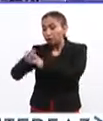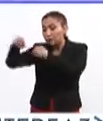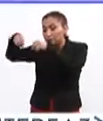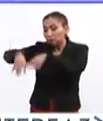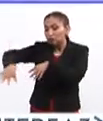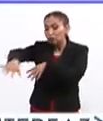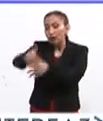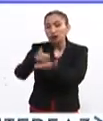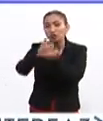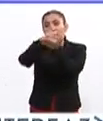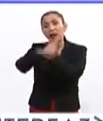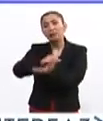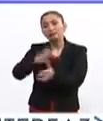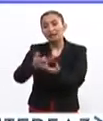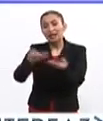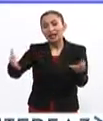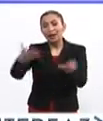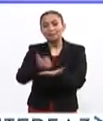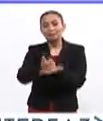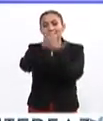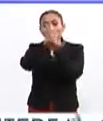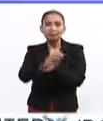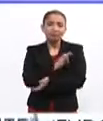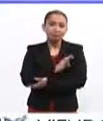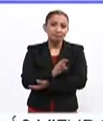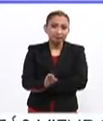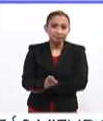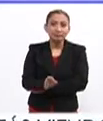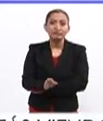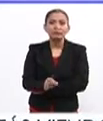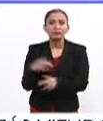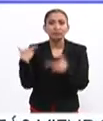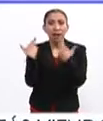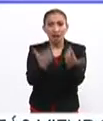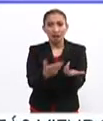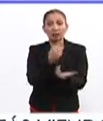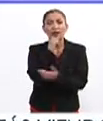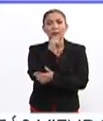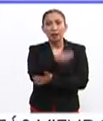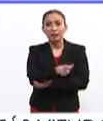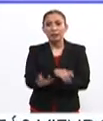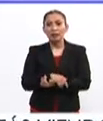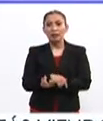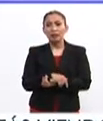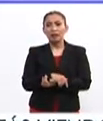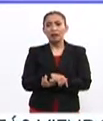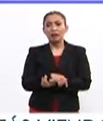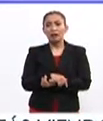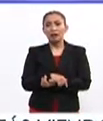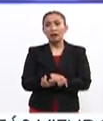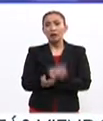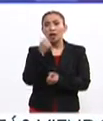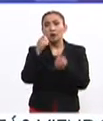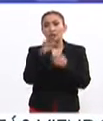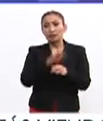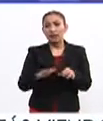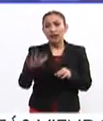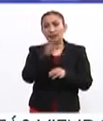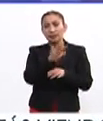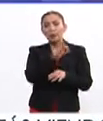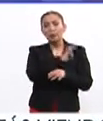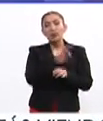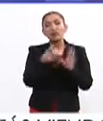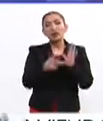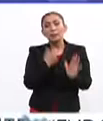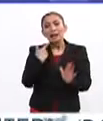a ayudar a generar suelo. Correcto. Pueden donarlo también. Hay algunas áreas donde se